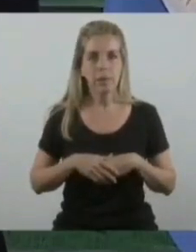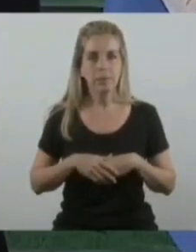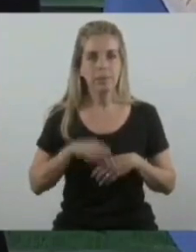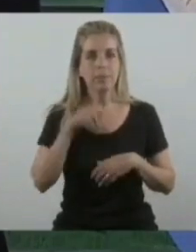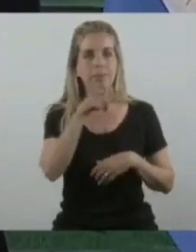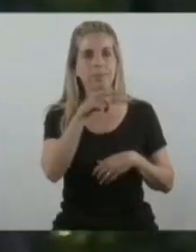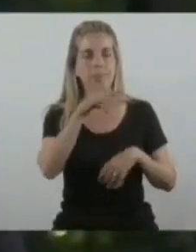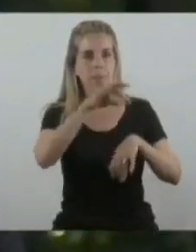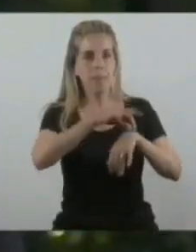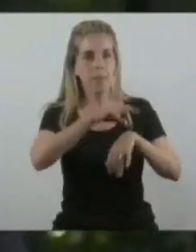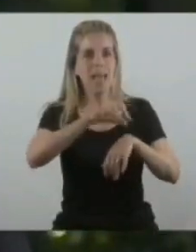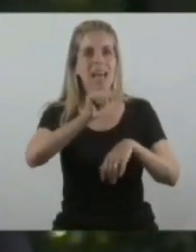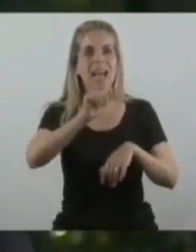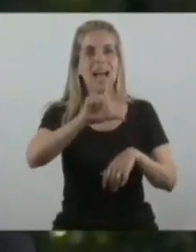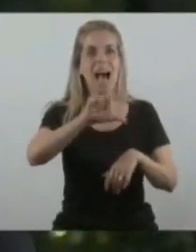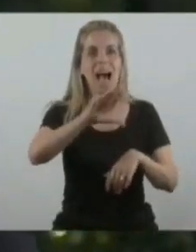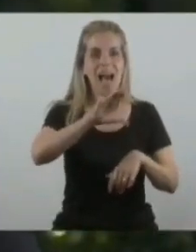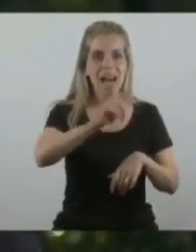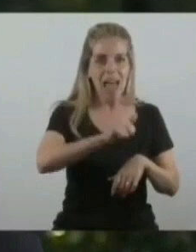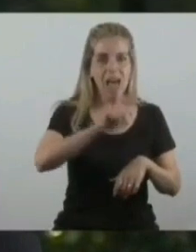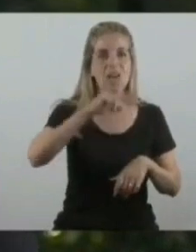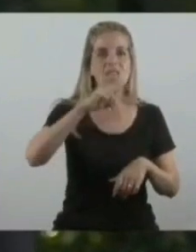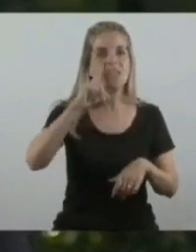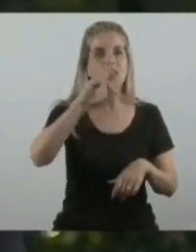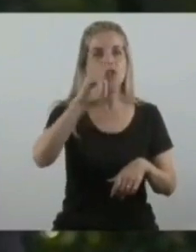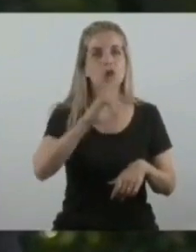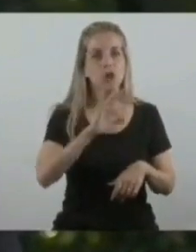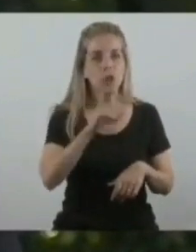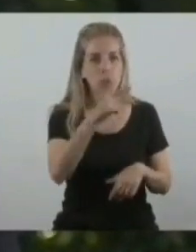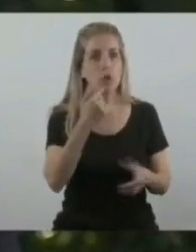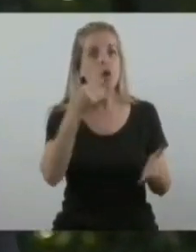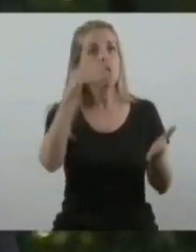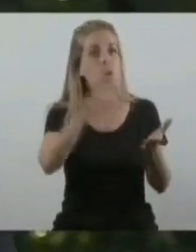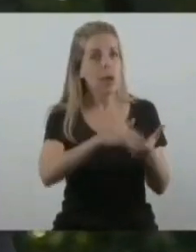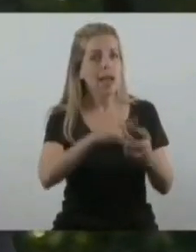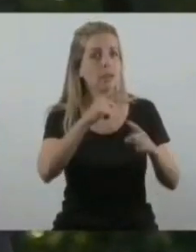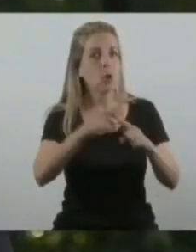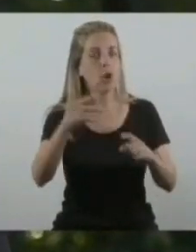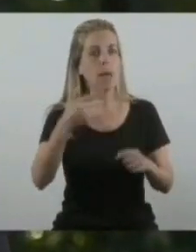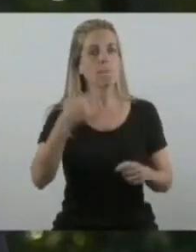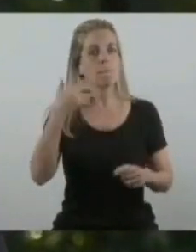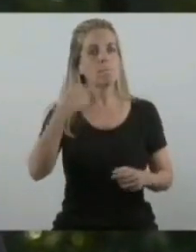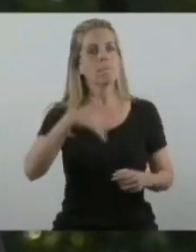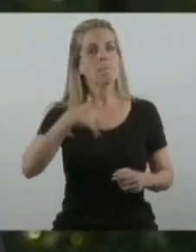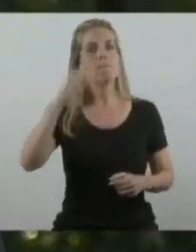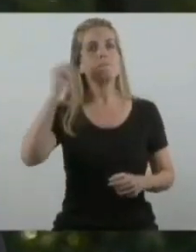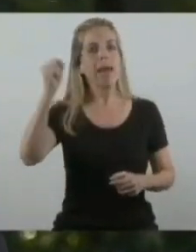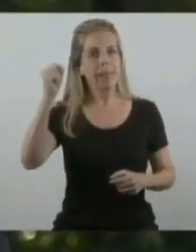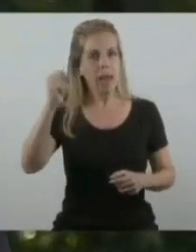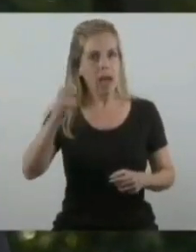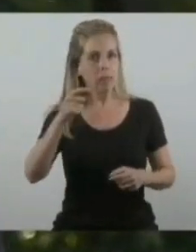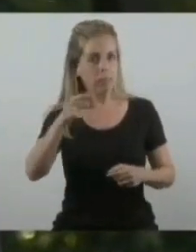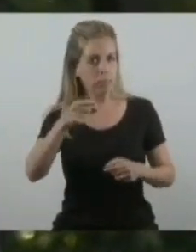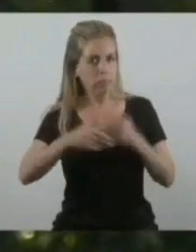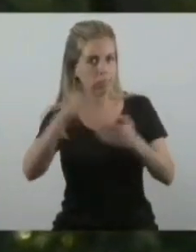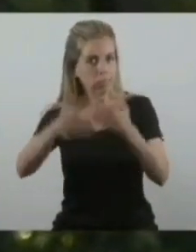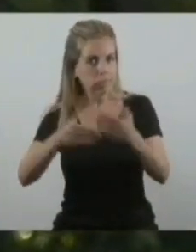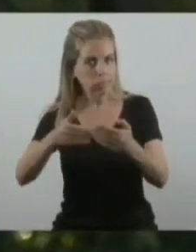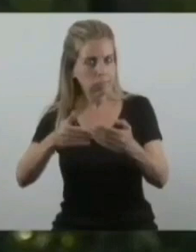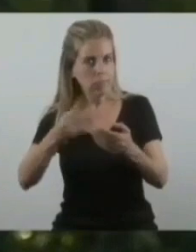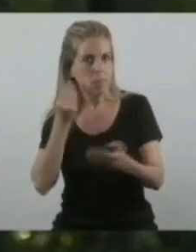Doctora Carla Bisotti, ¿Juráis por la patria desempeñar con lealtad y patriotismo